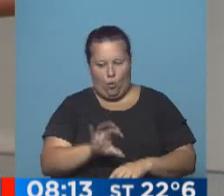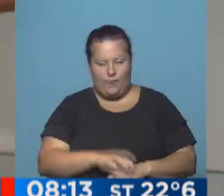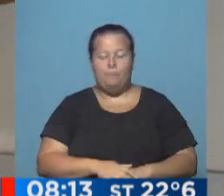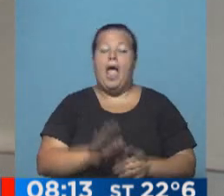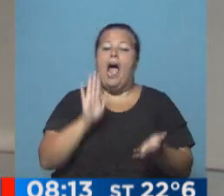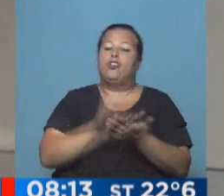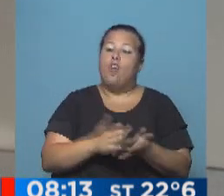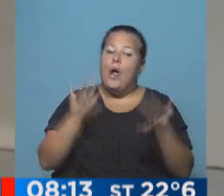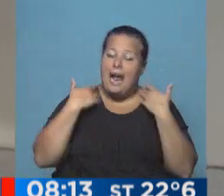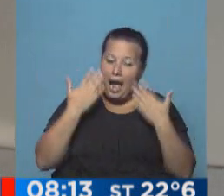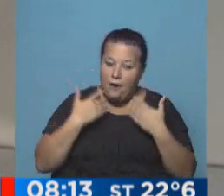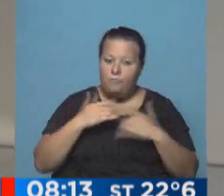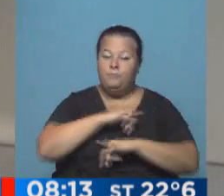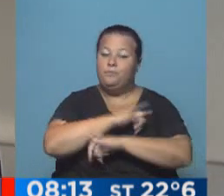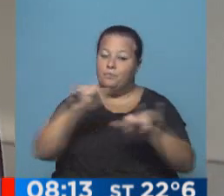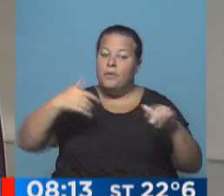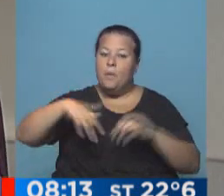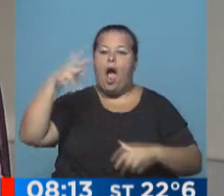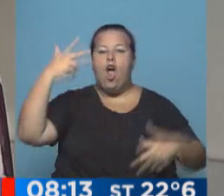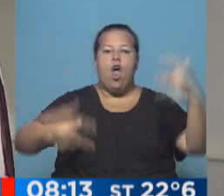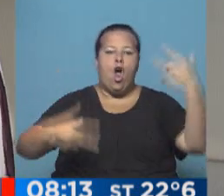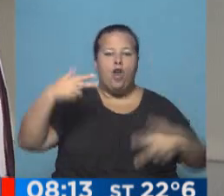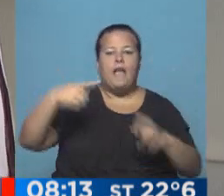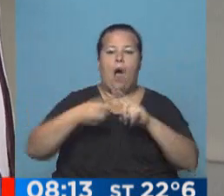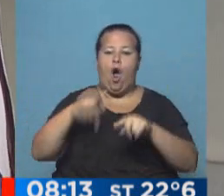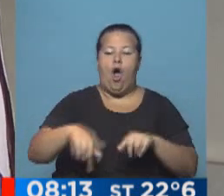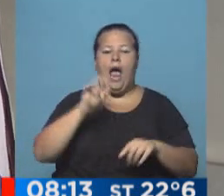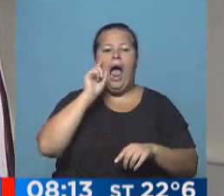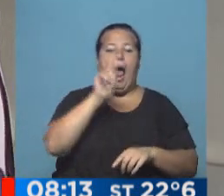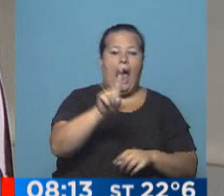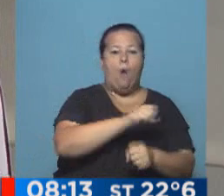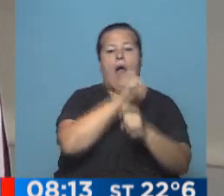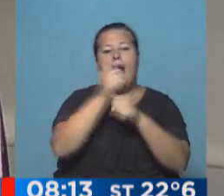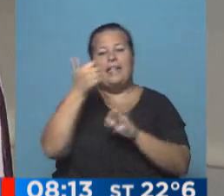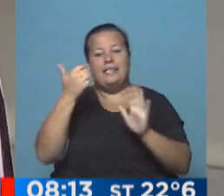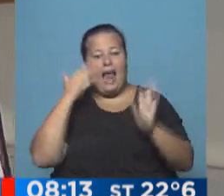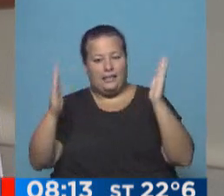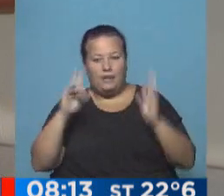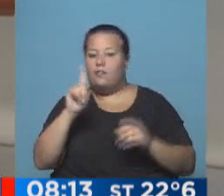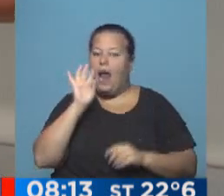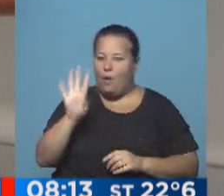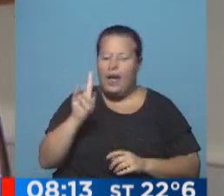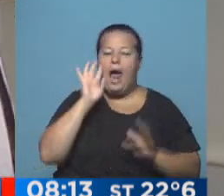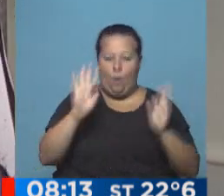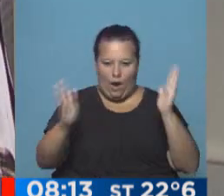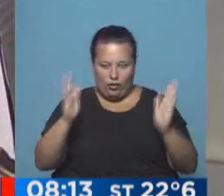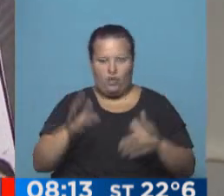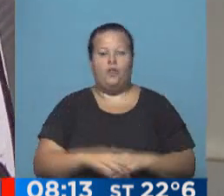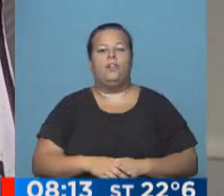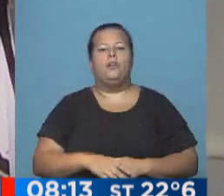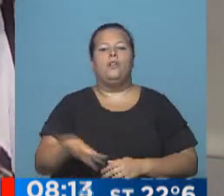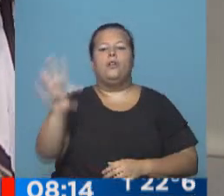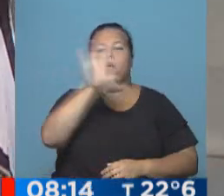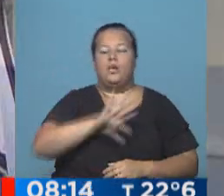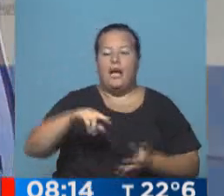A propósito del calor, se anunció que habrá cortes programados hoy entre las 13 y las 18... 16. Sí, las 16 horas en